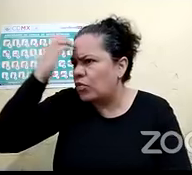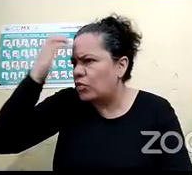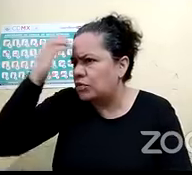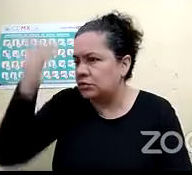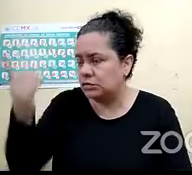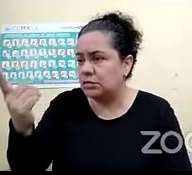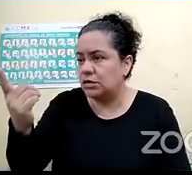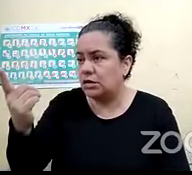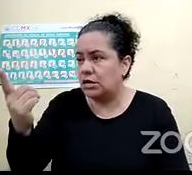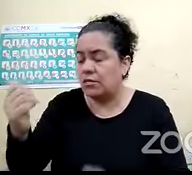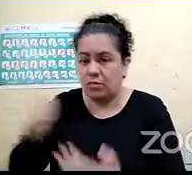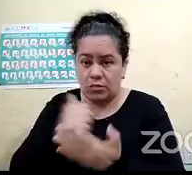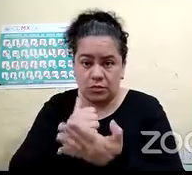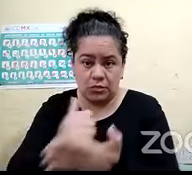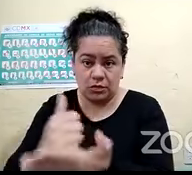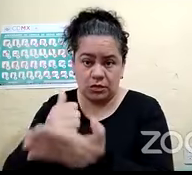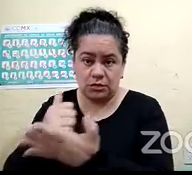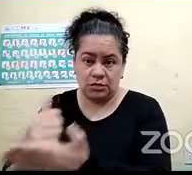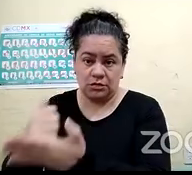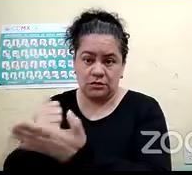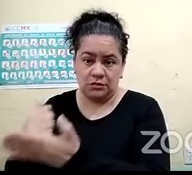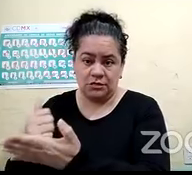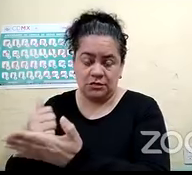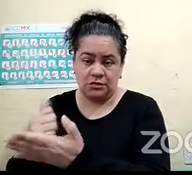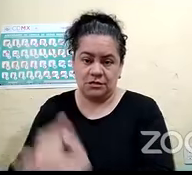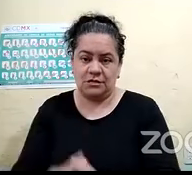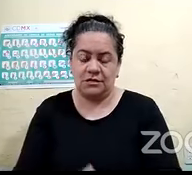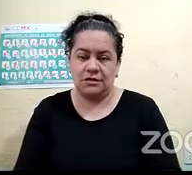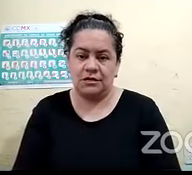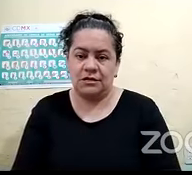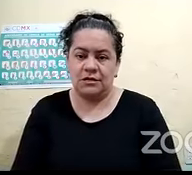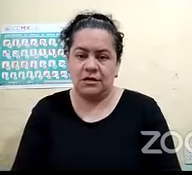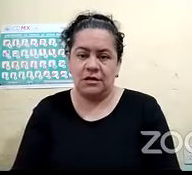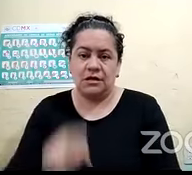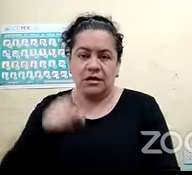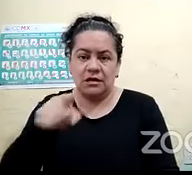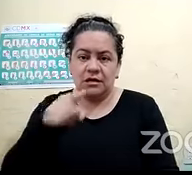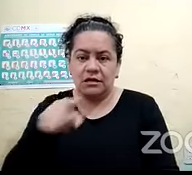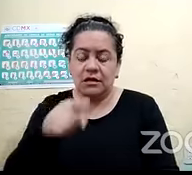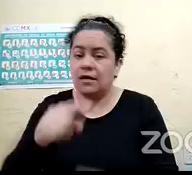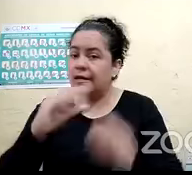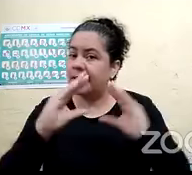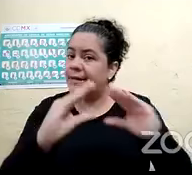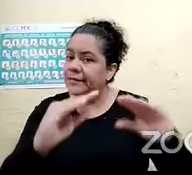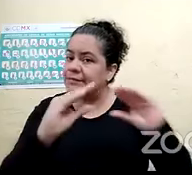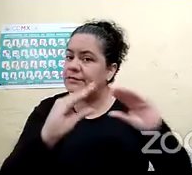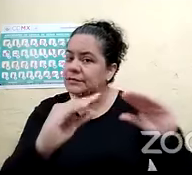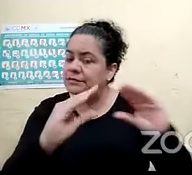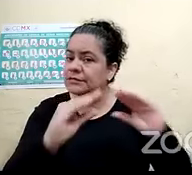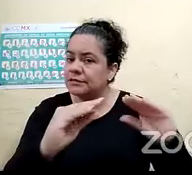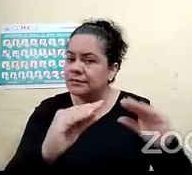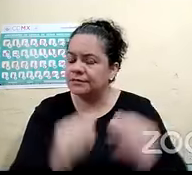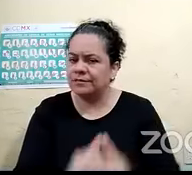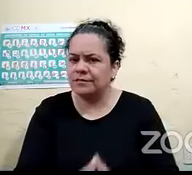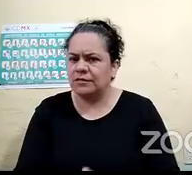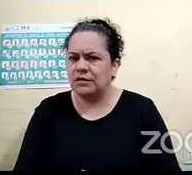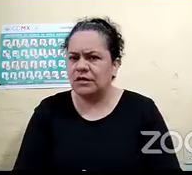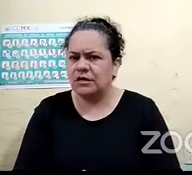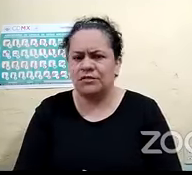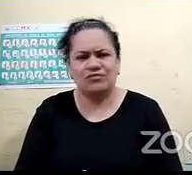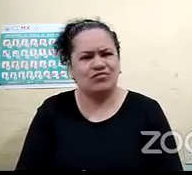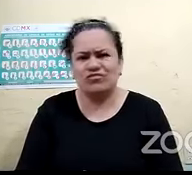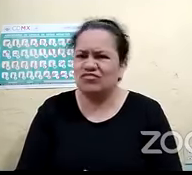ser útil y que ellos les puedan enseñar ese sistema, ya que no hay muchas escuelas